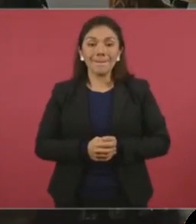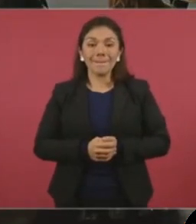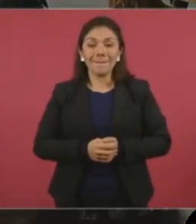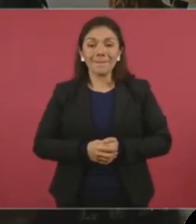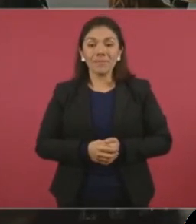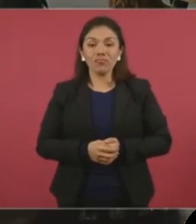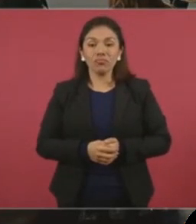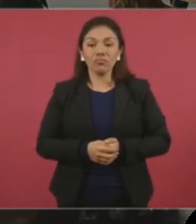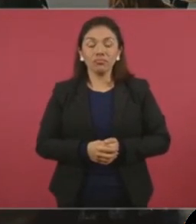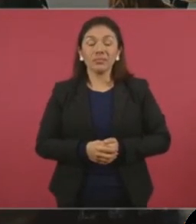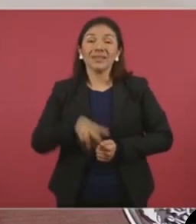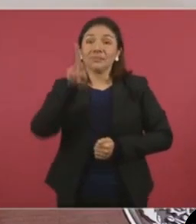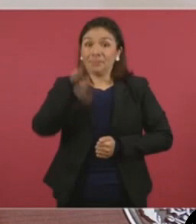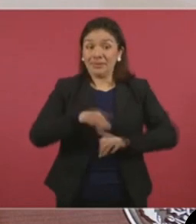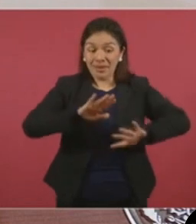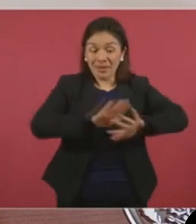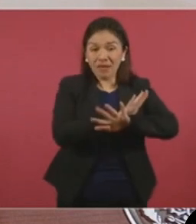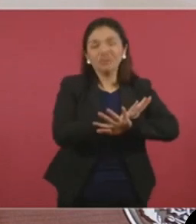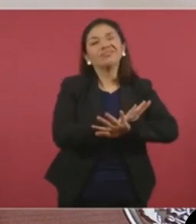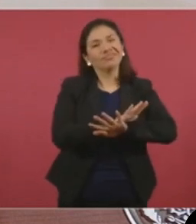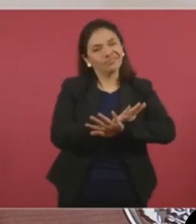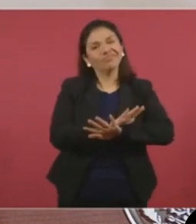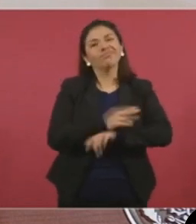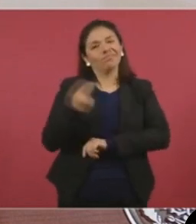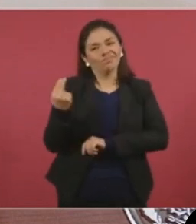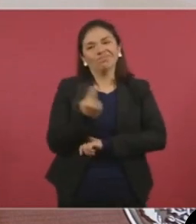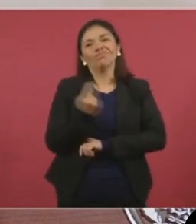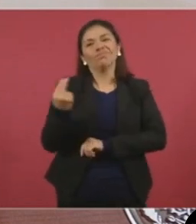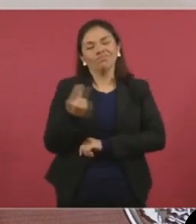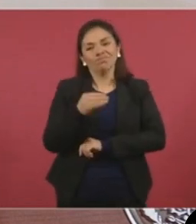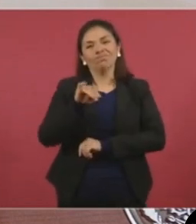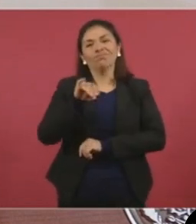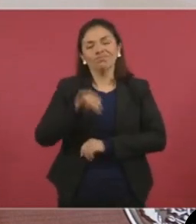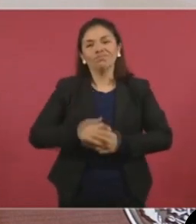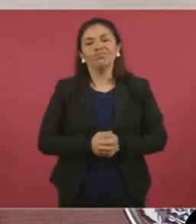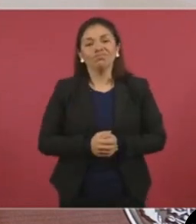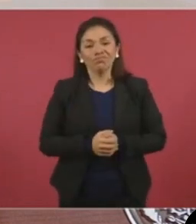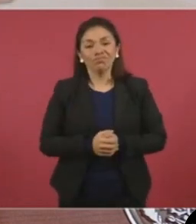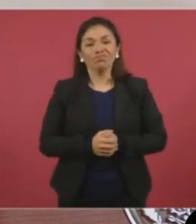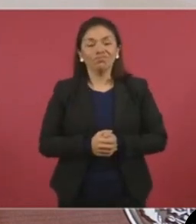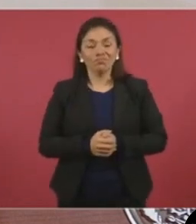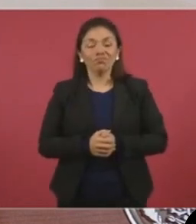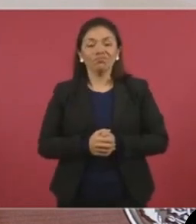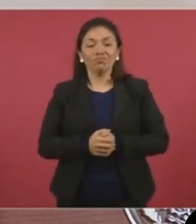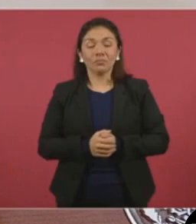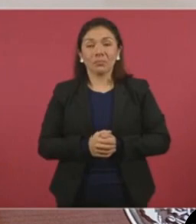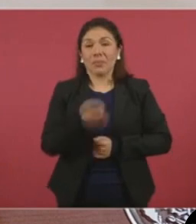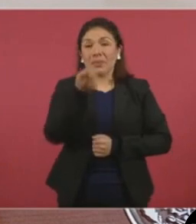y se hace falta reformar la Constitución. en eso de